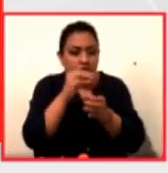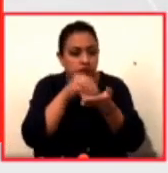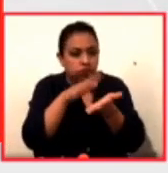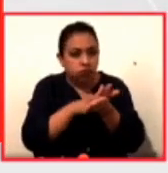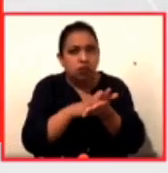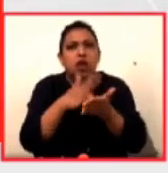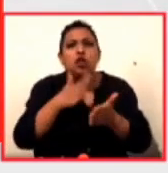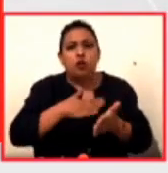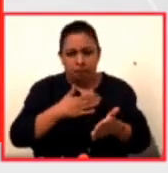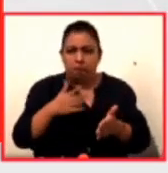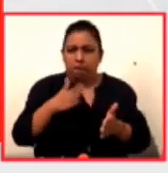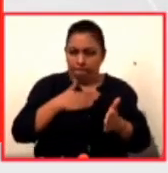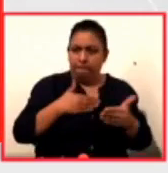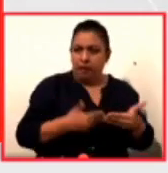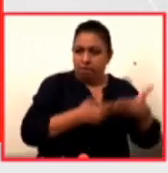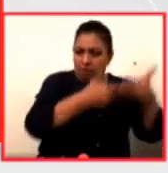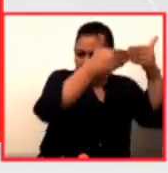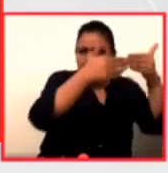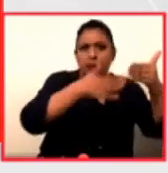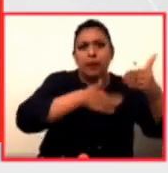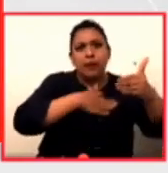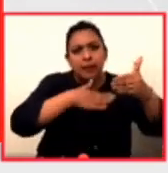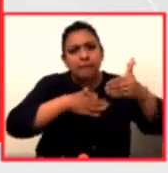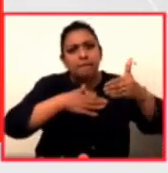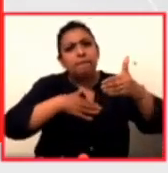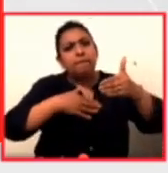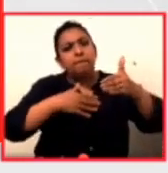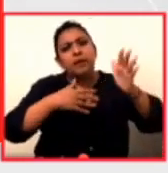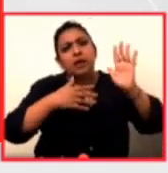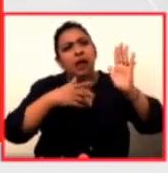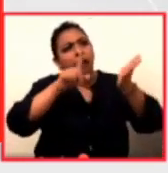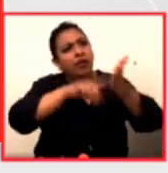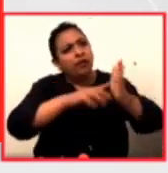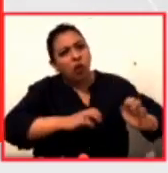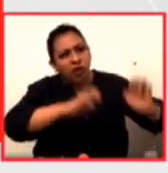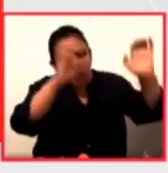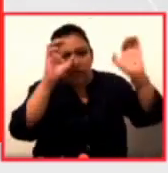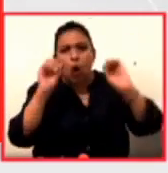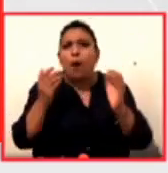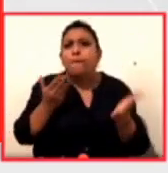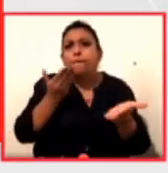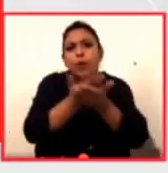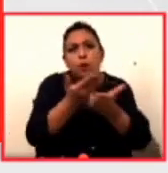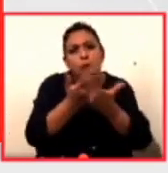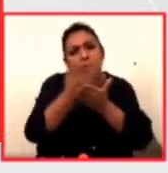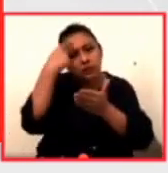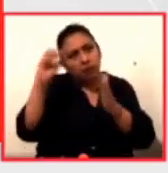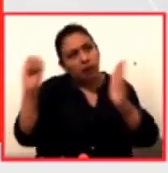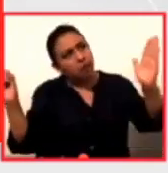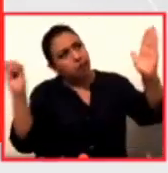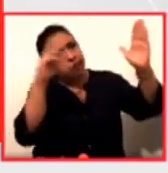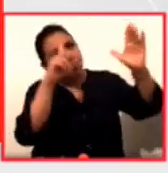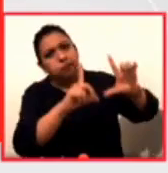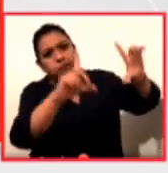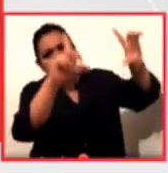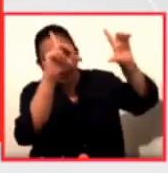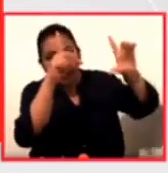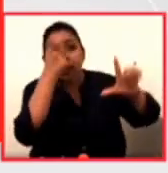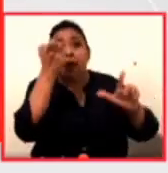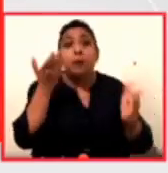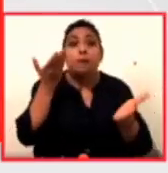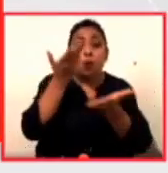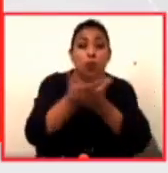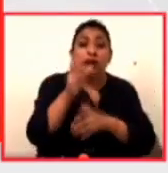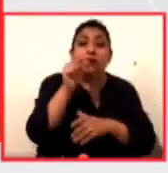pared, un balcón para el proyector, así como una propuesta en la selección de películas para proyectar. Esta iniciativa promueve